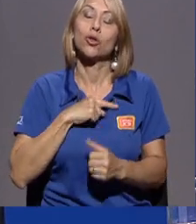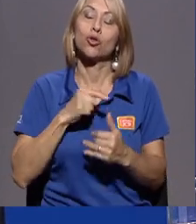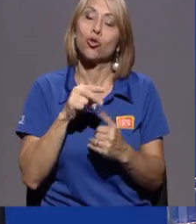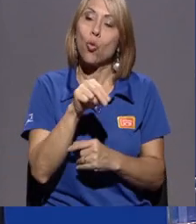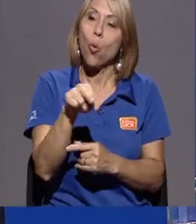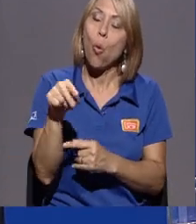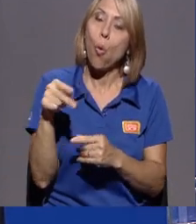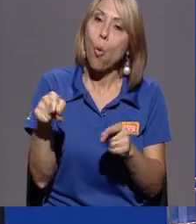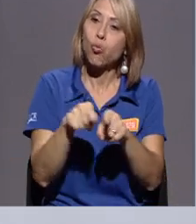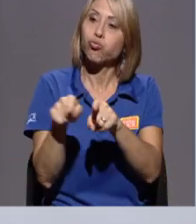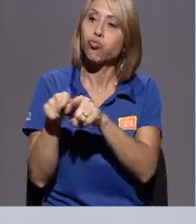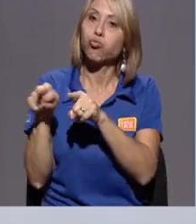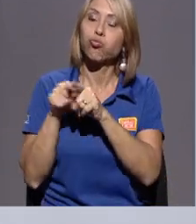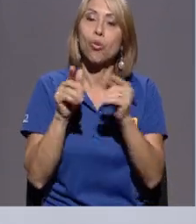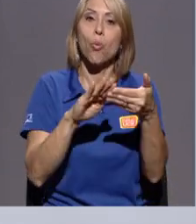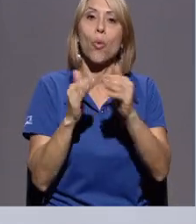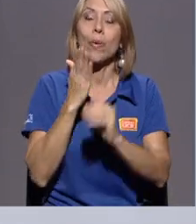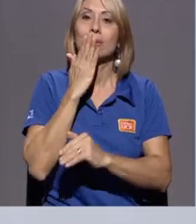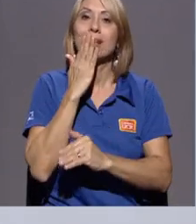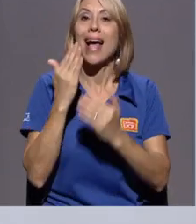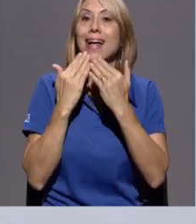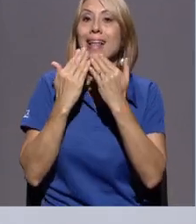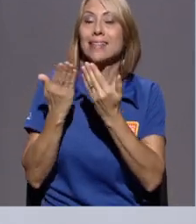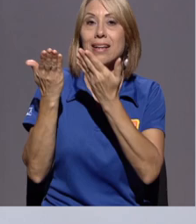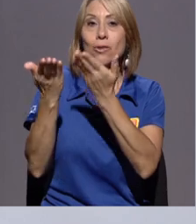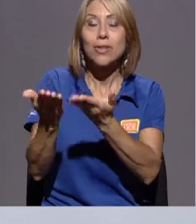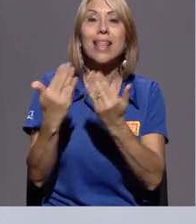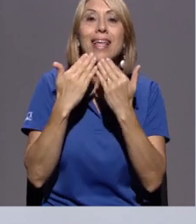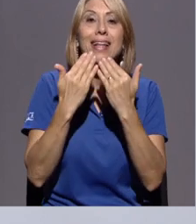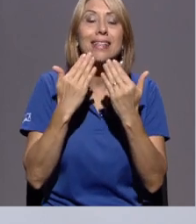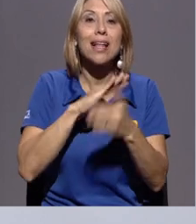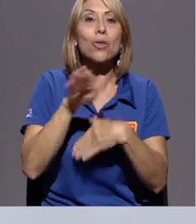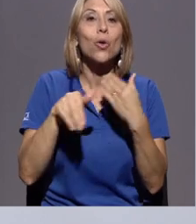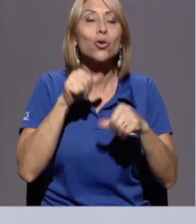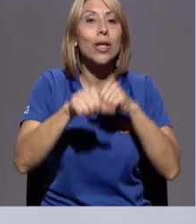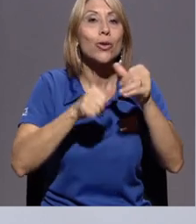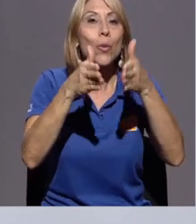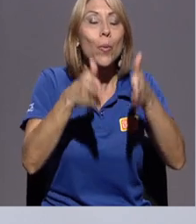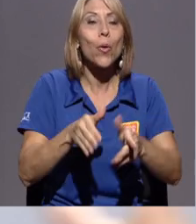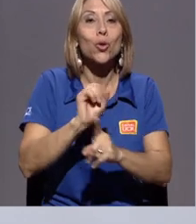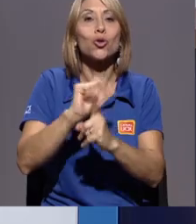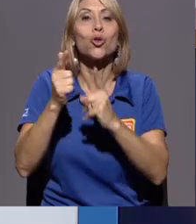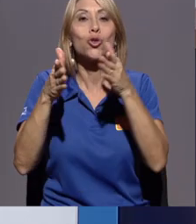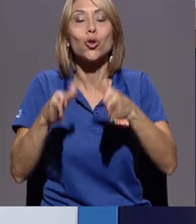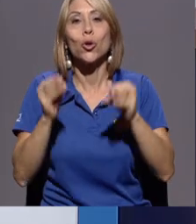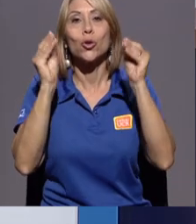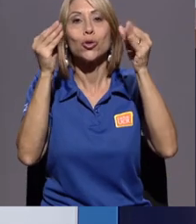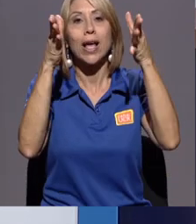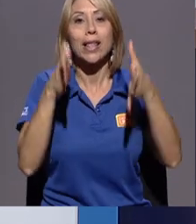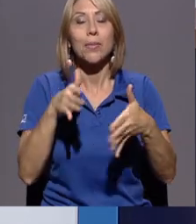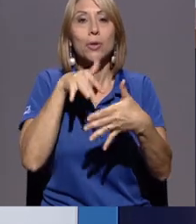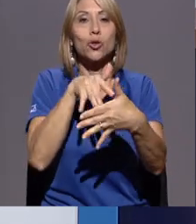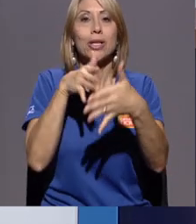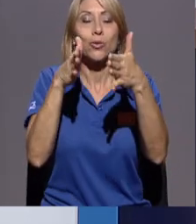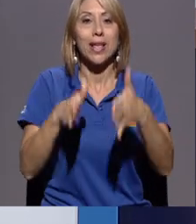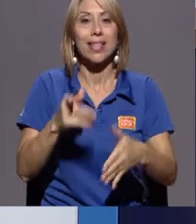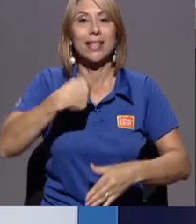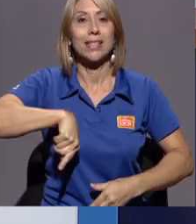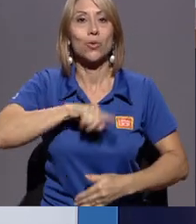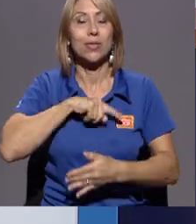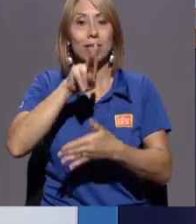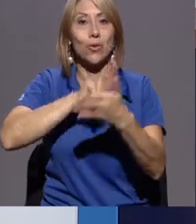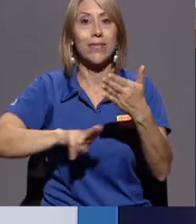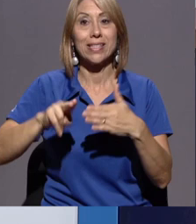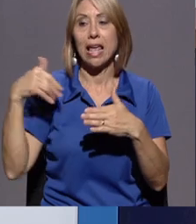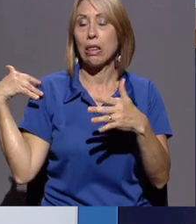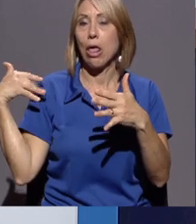indígenas. Agradecerle de verdad a usted y a todos los antropólogos, antropólogos, sociólogos, académicos, estudiantes de nuestra universidad que a lo